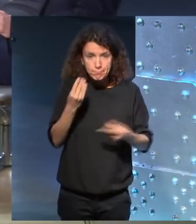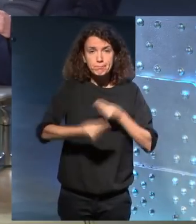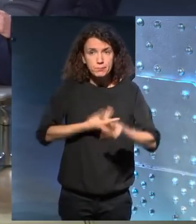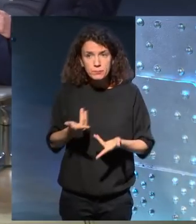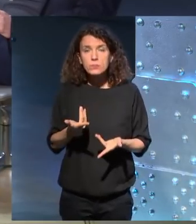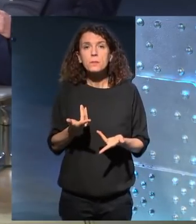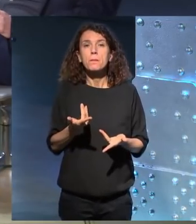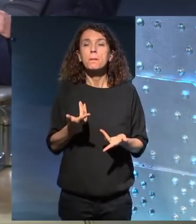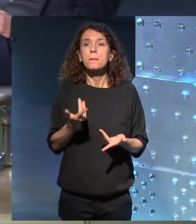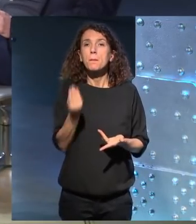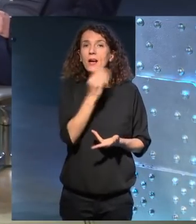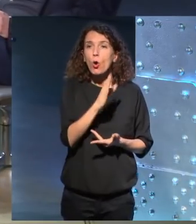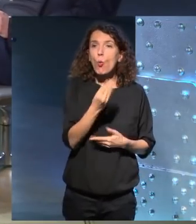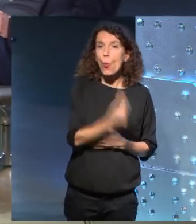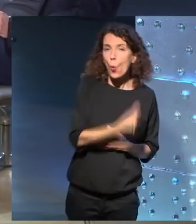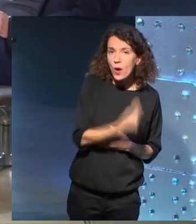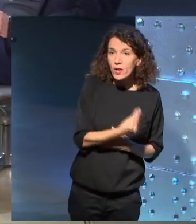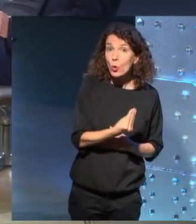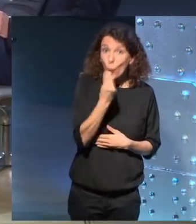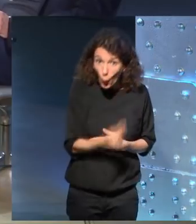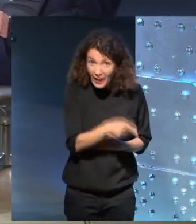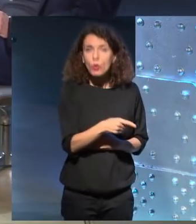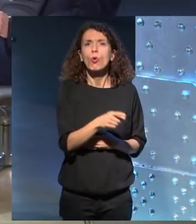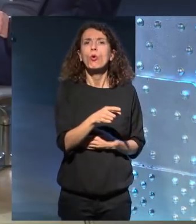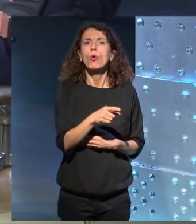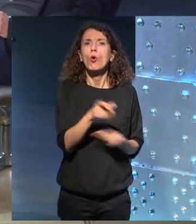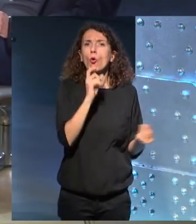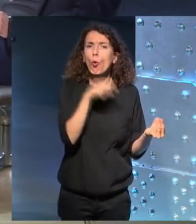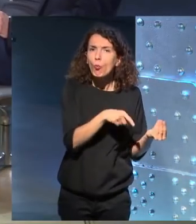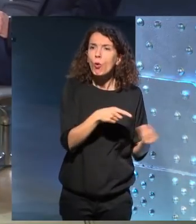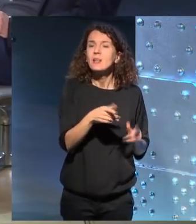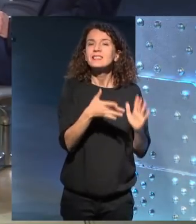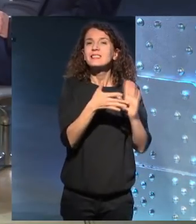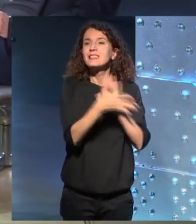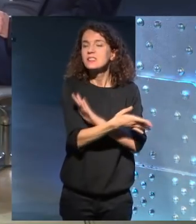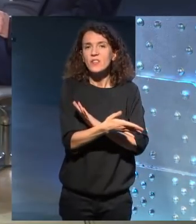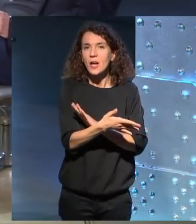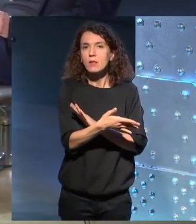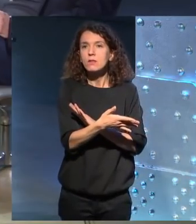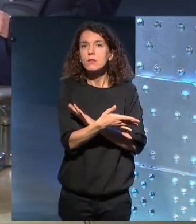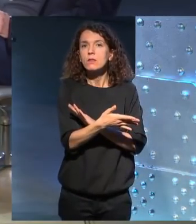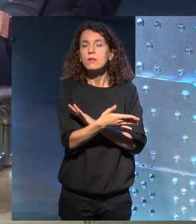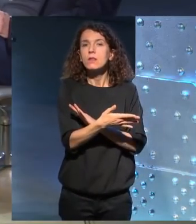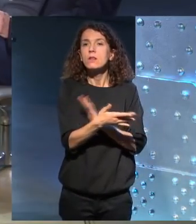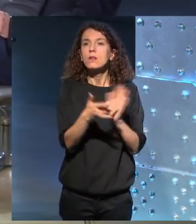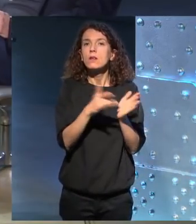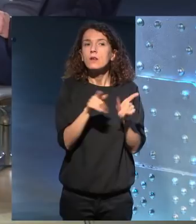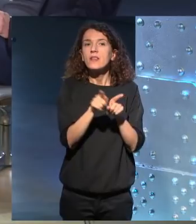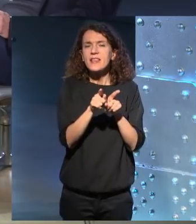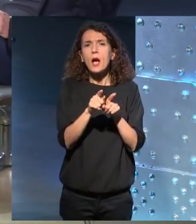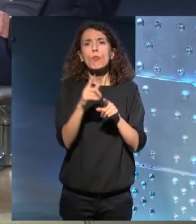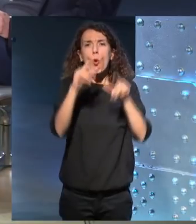Además, lo bueno, para que sea bueno, es que tiene que obedecer a los paradigmas ya